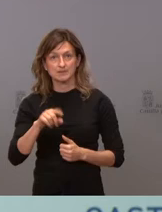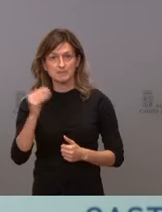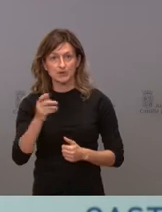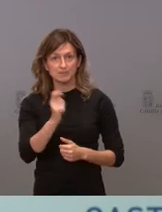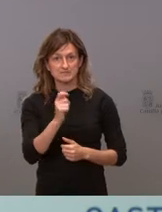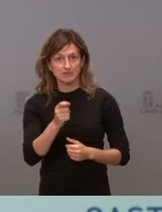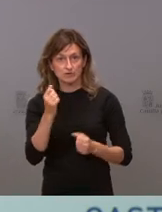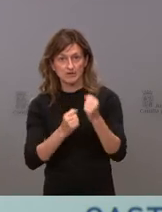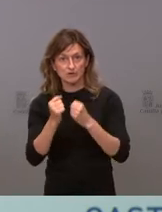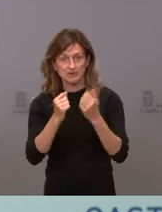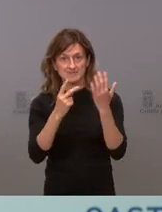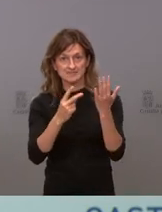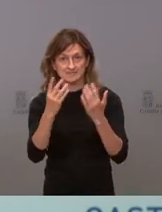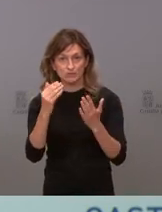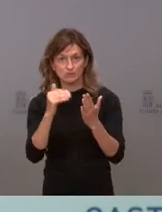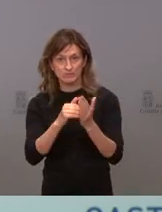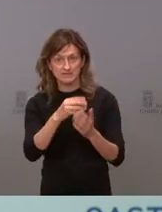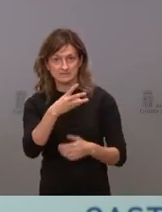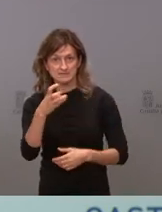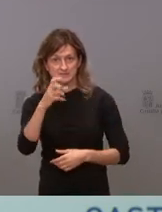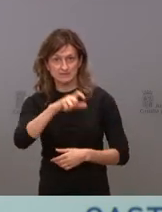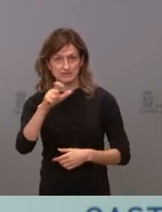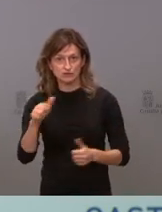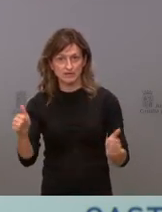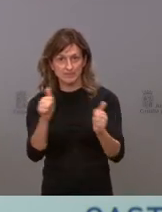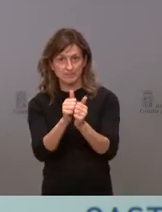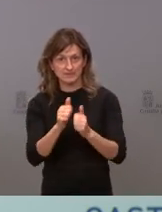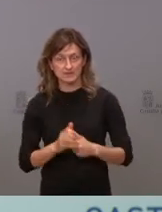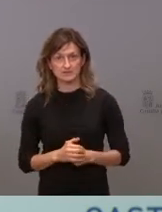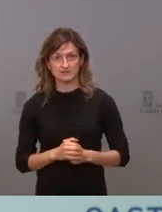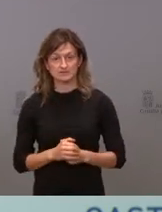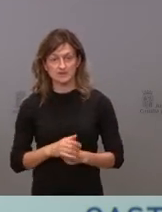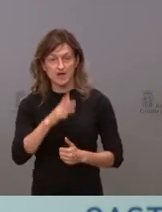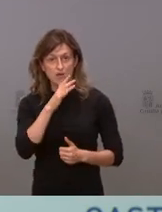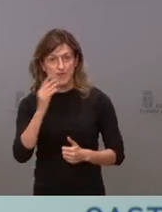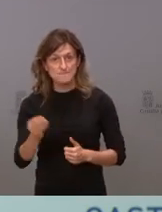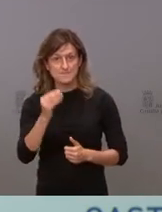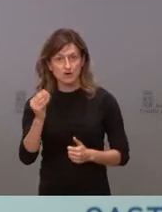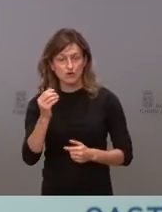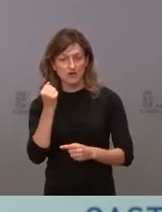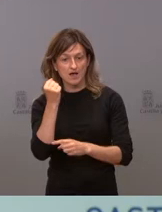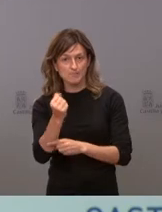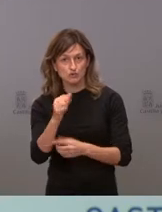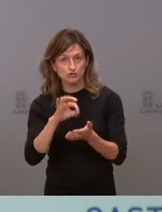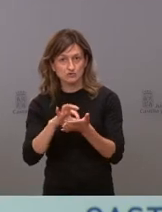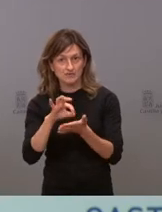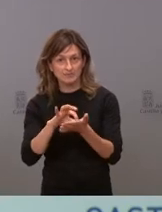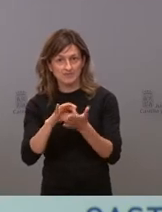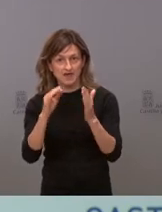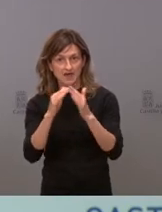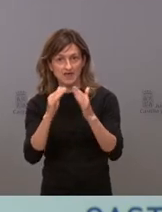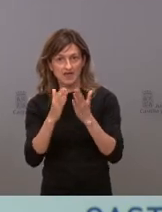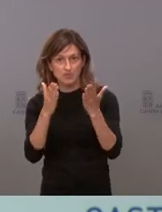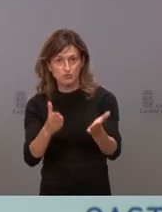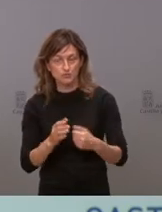económicas de 74.300 personas dependientes. Estamos mejorando y reforzando el servicio de ayuda a domicilio. Y hemos